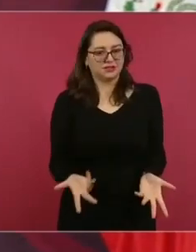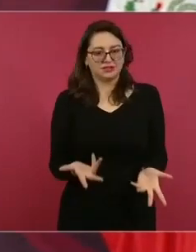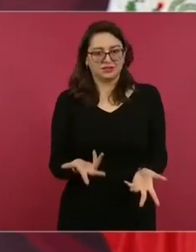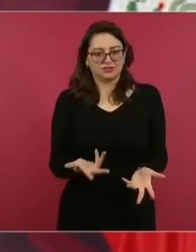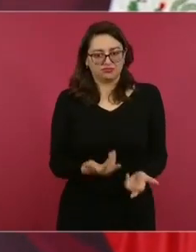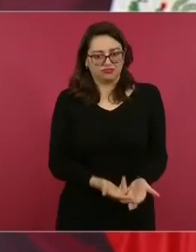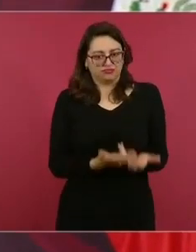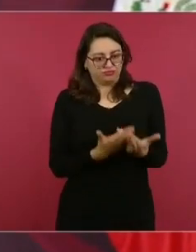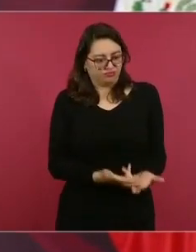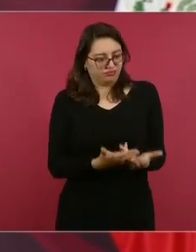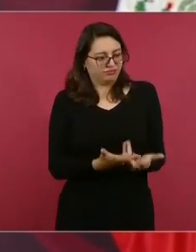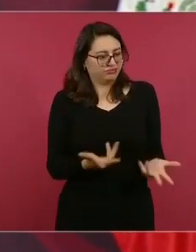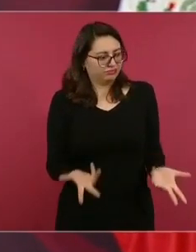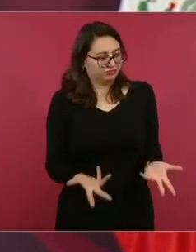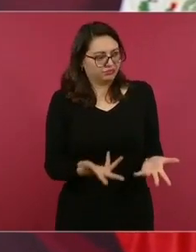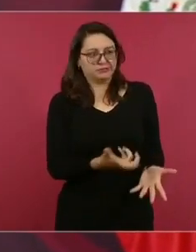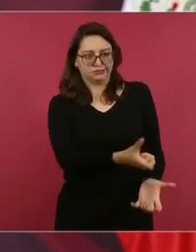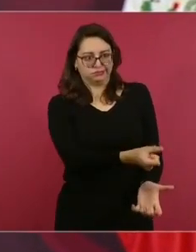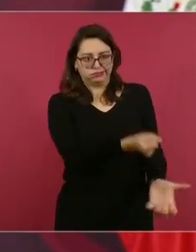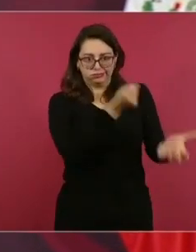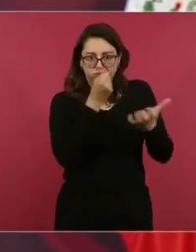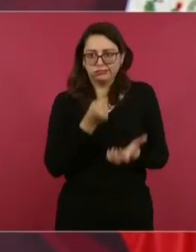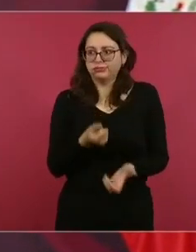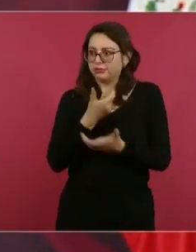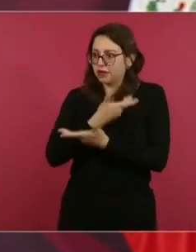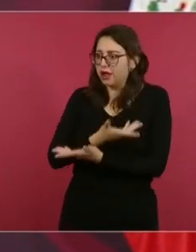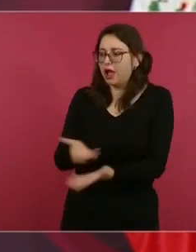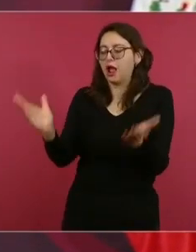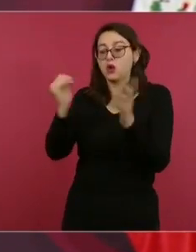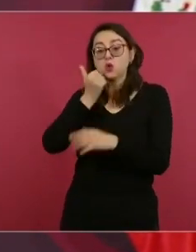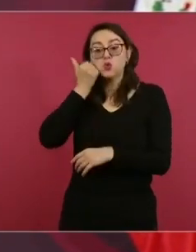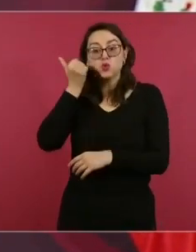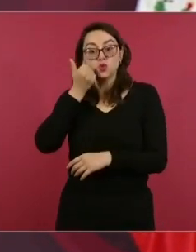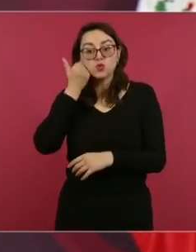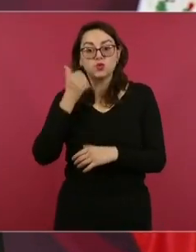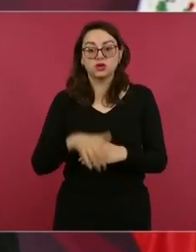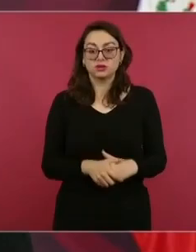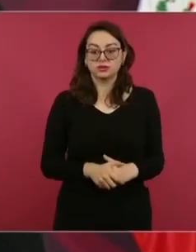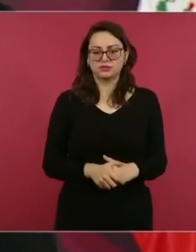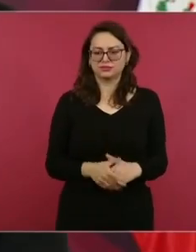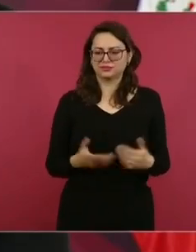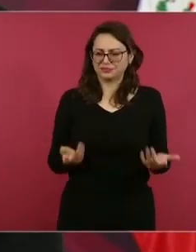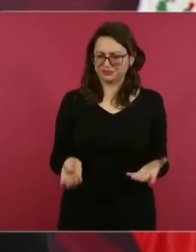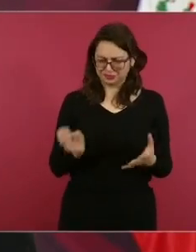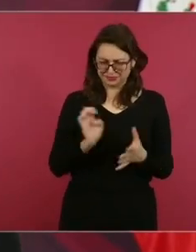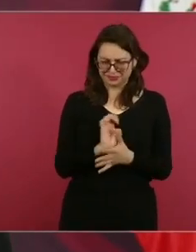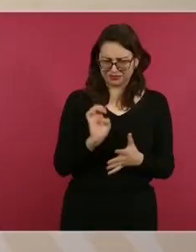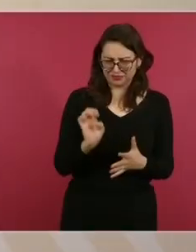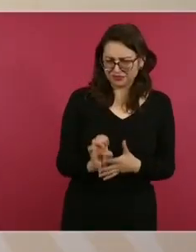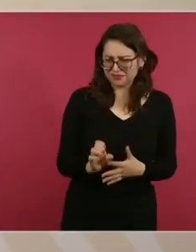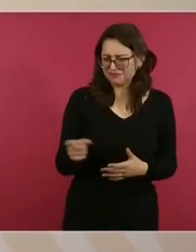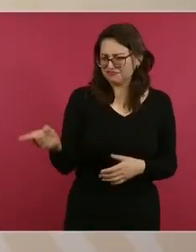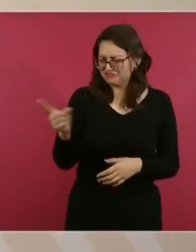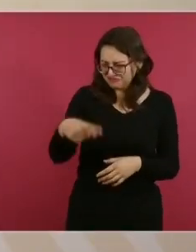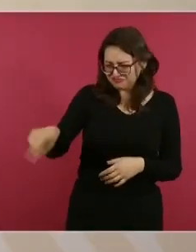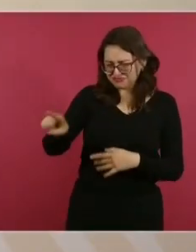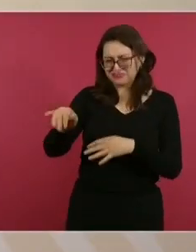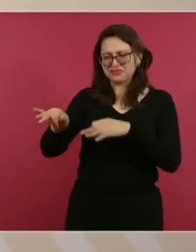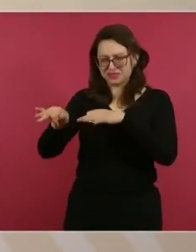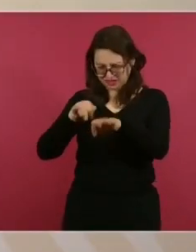Que estén conscientes los trabajadores que ellos no van a salir perjudicados en nada,